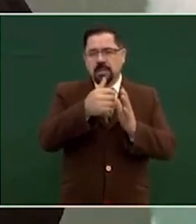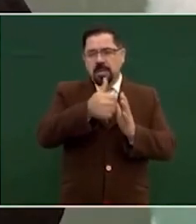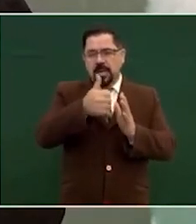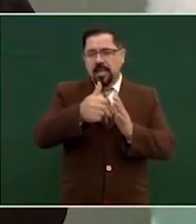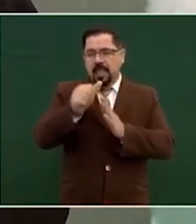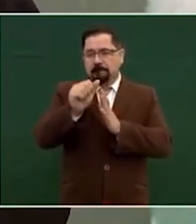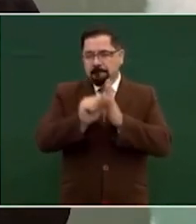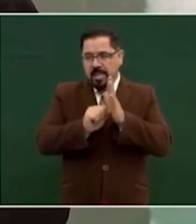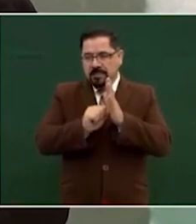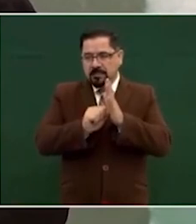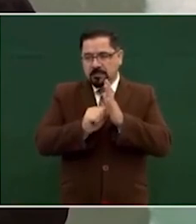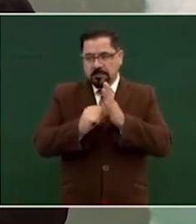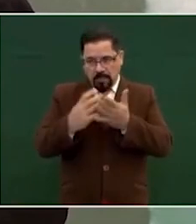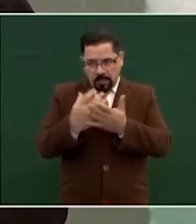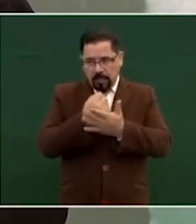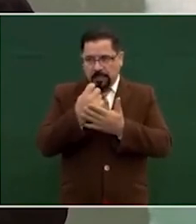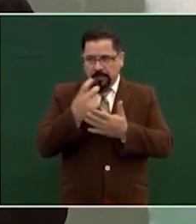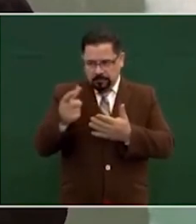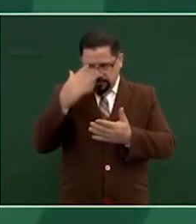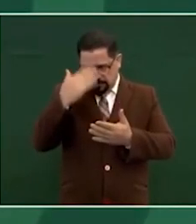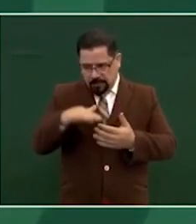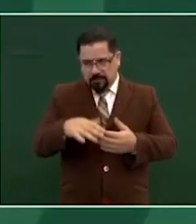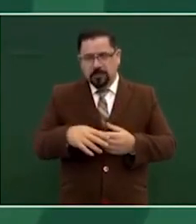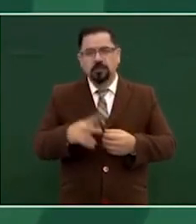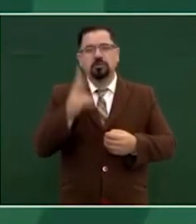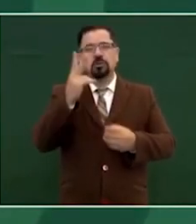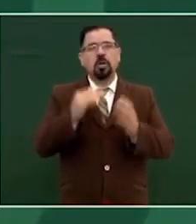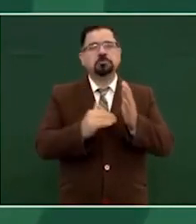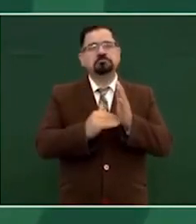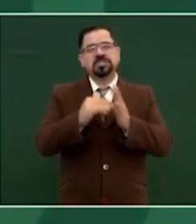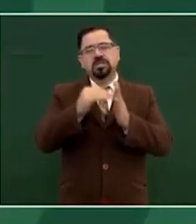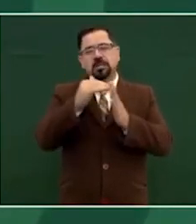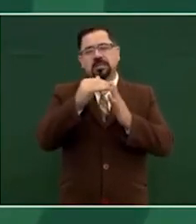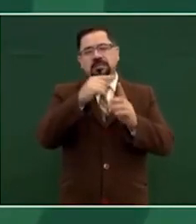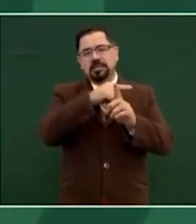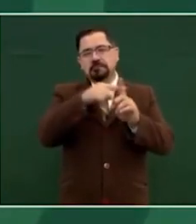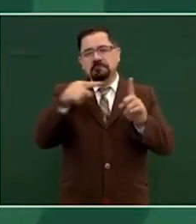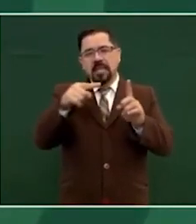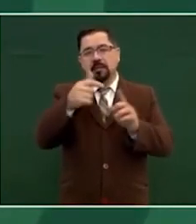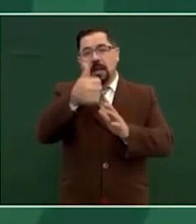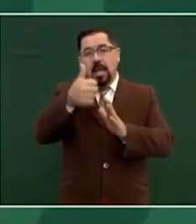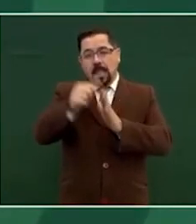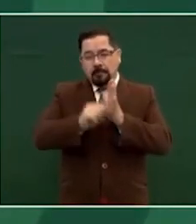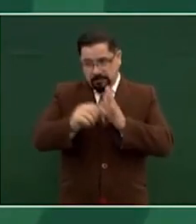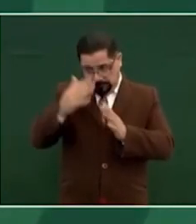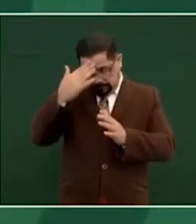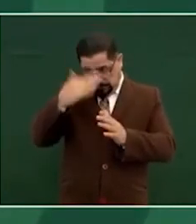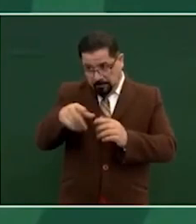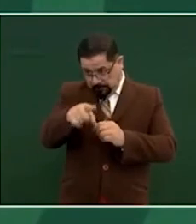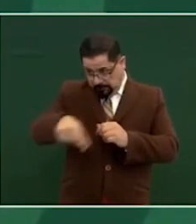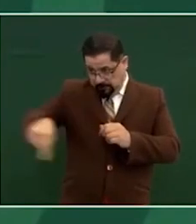al mes o 2 millones y medio de pesos al mes ¿sabías?